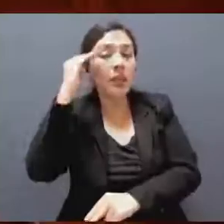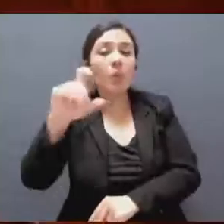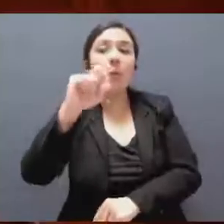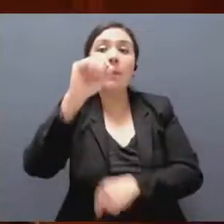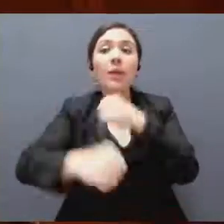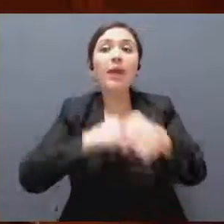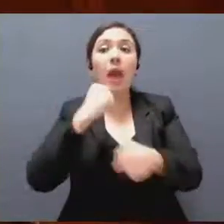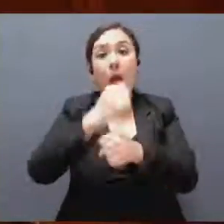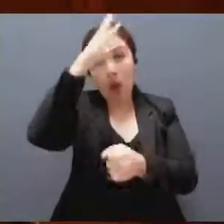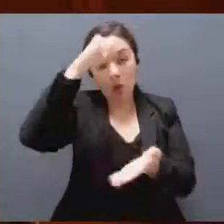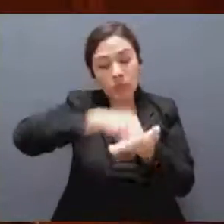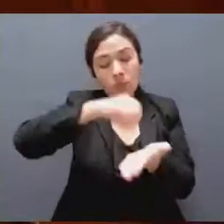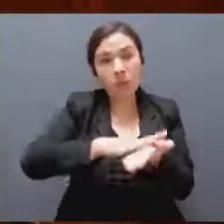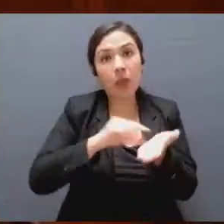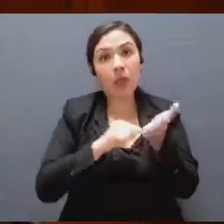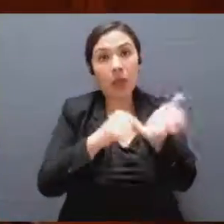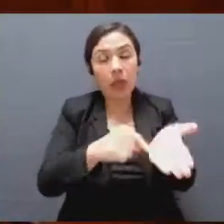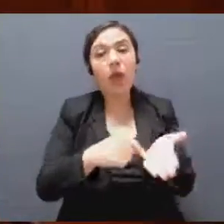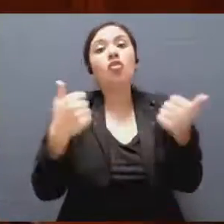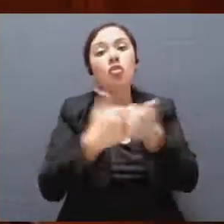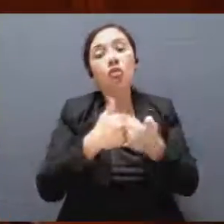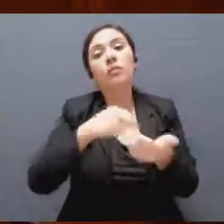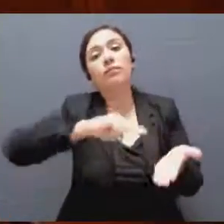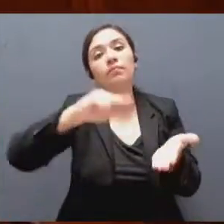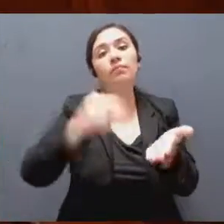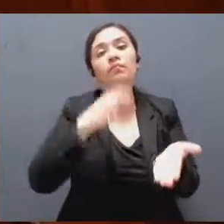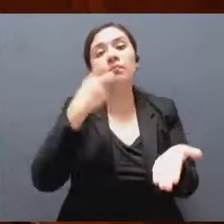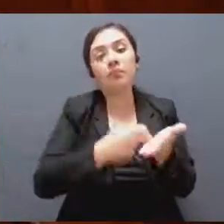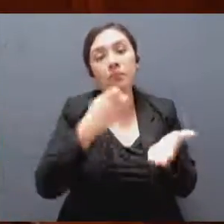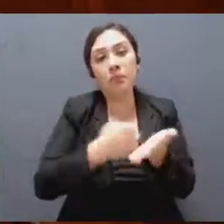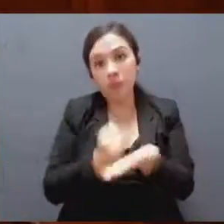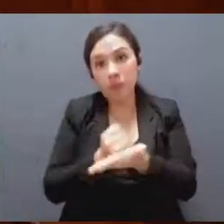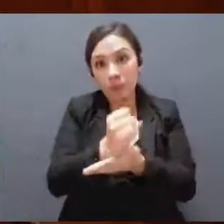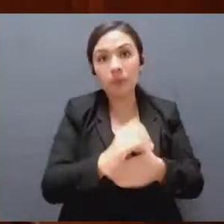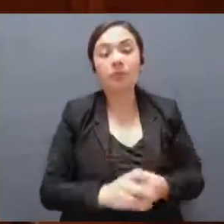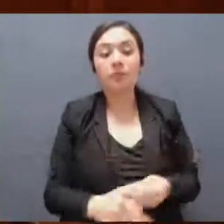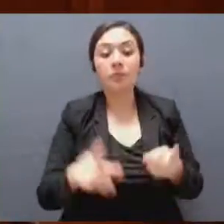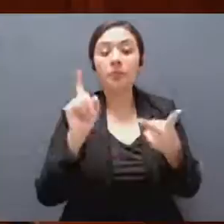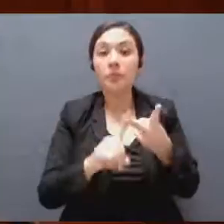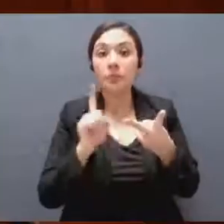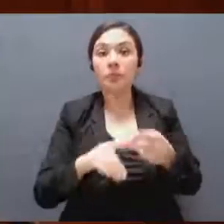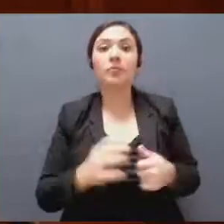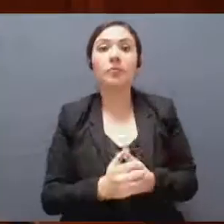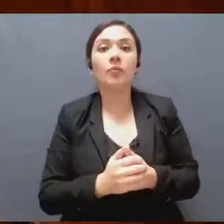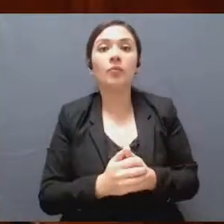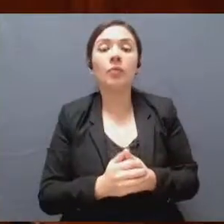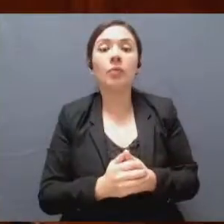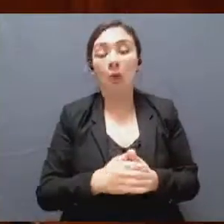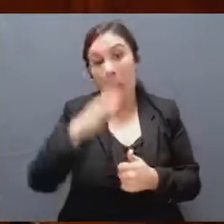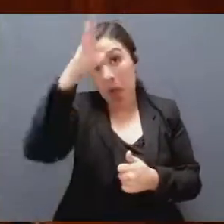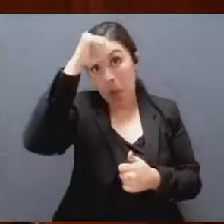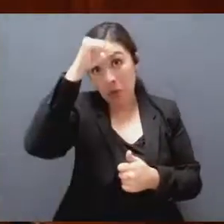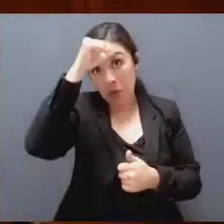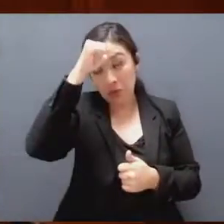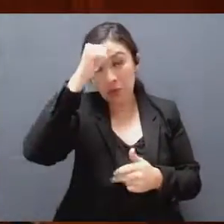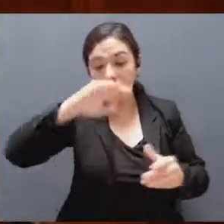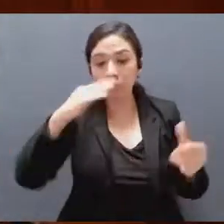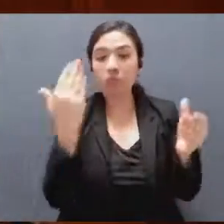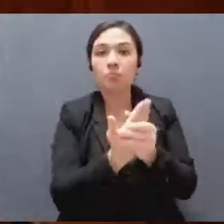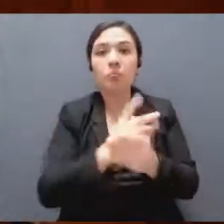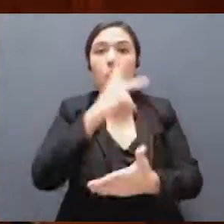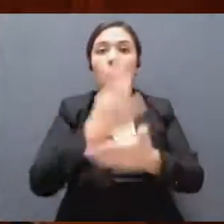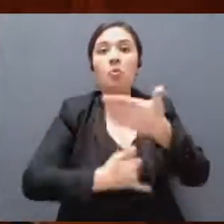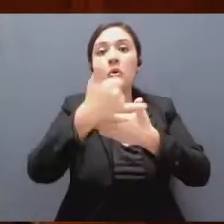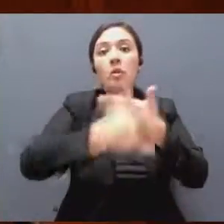dictamen y el proyecto de decreto correspondiente. Segundo, se adjudica, se adjunta el proyecto de